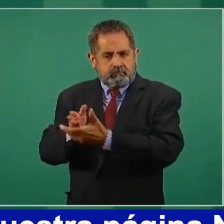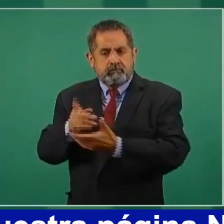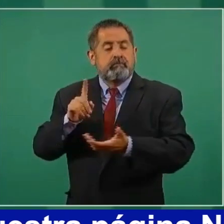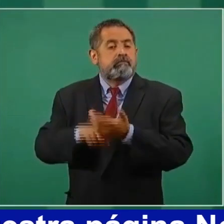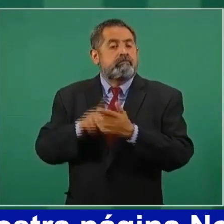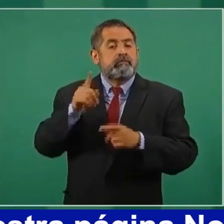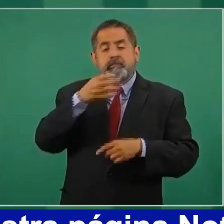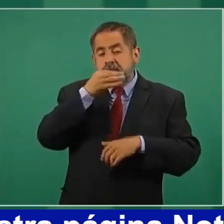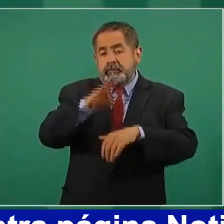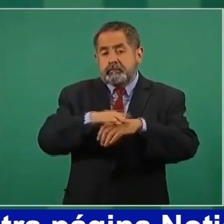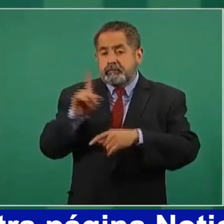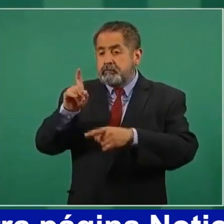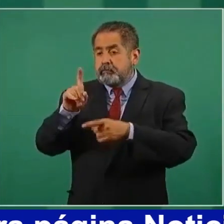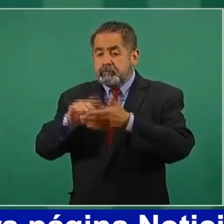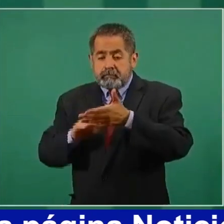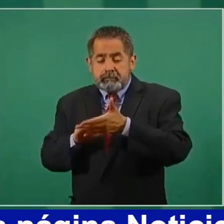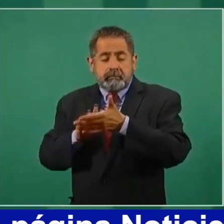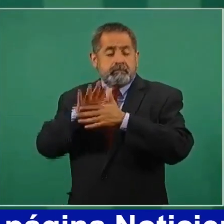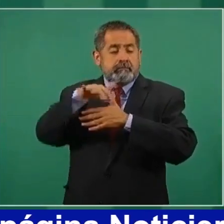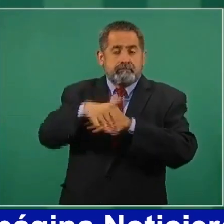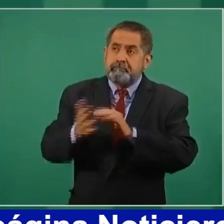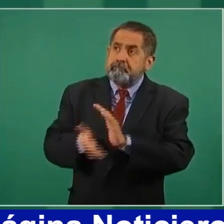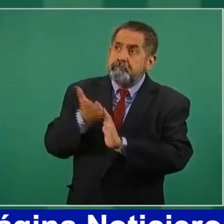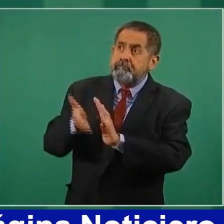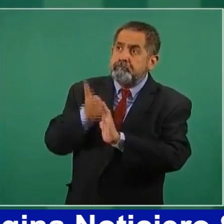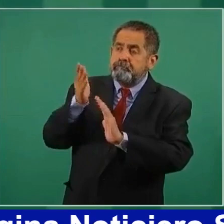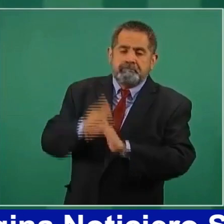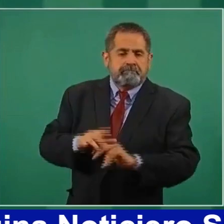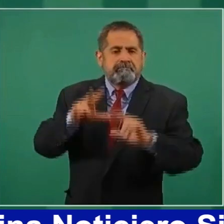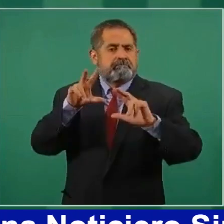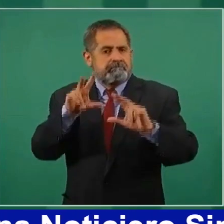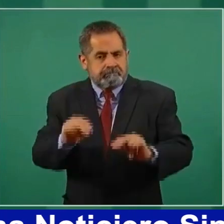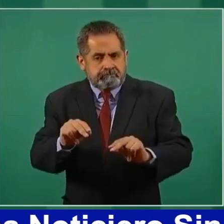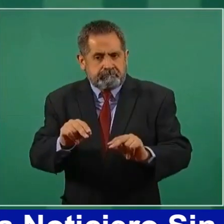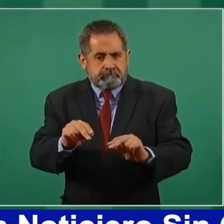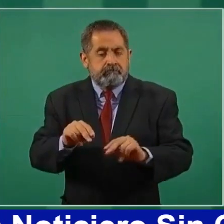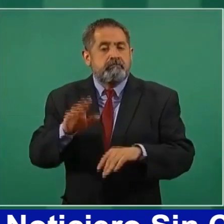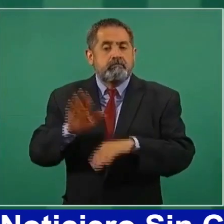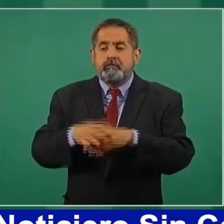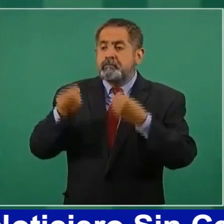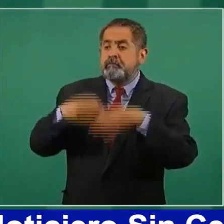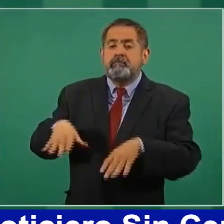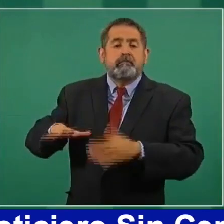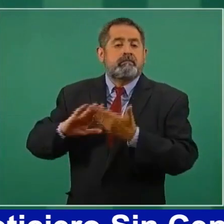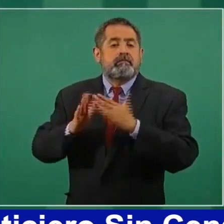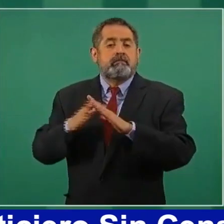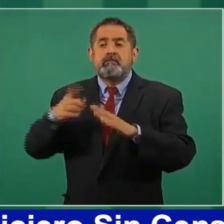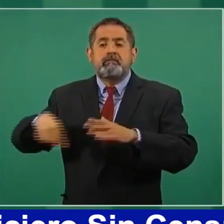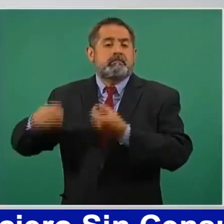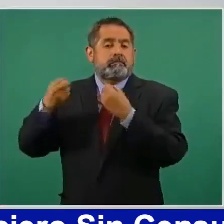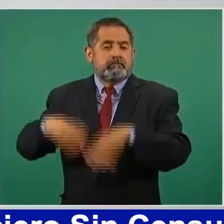de Juquila, que es muy visitado. Yo creo que es de los